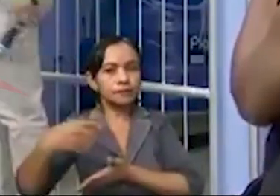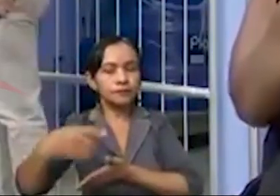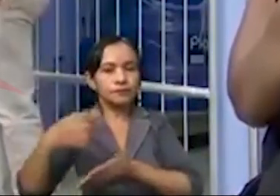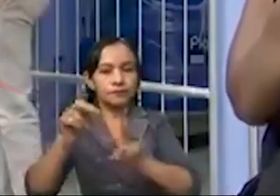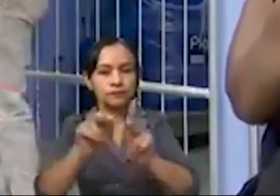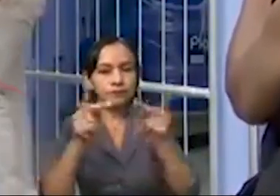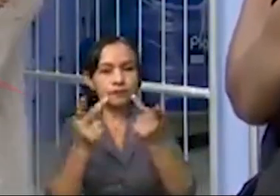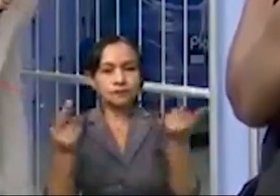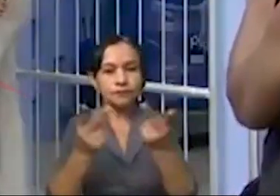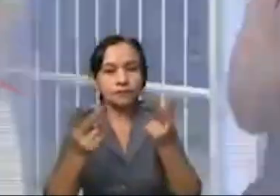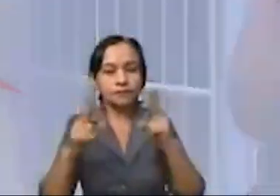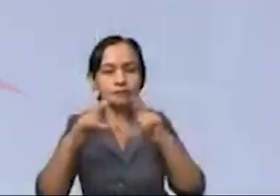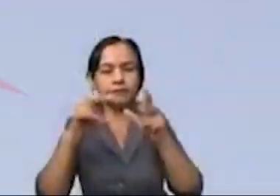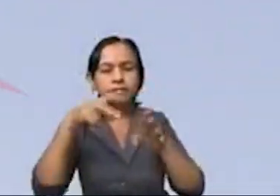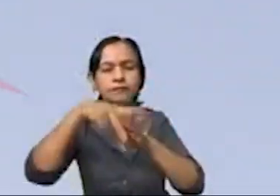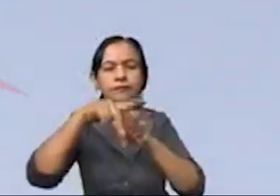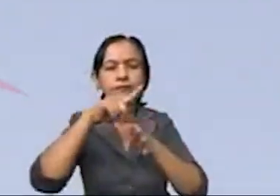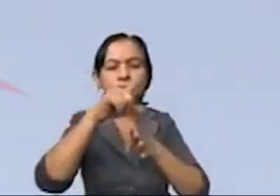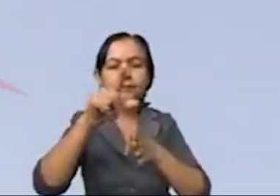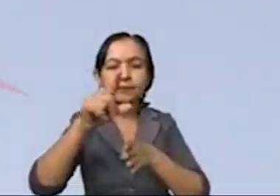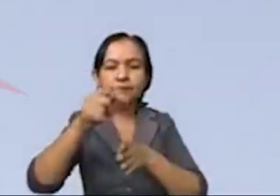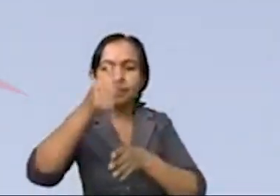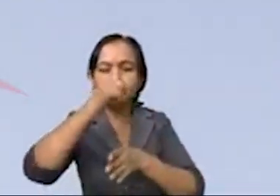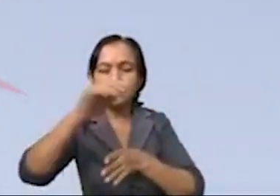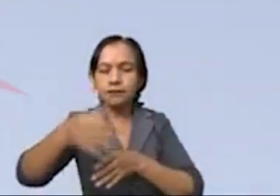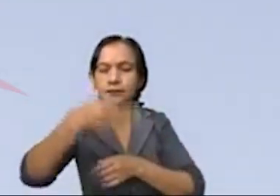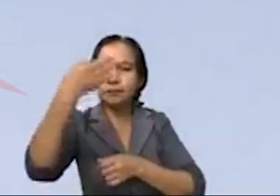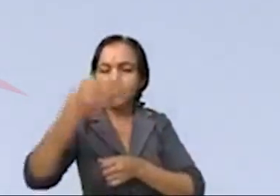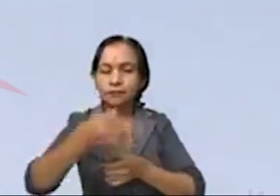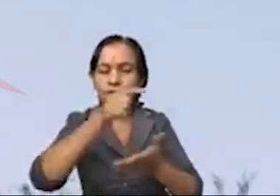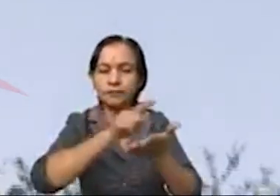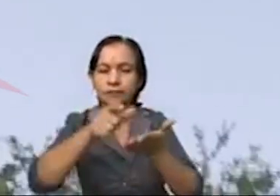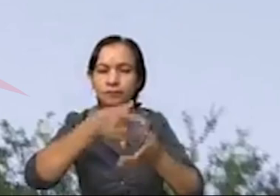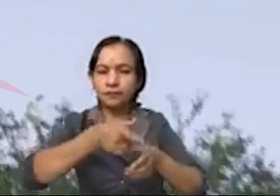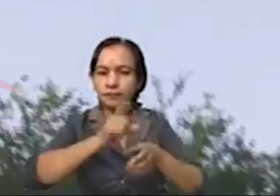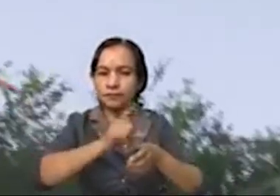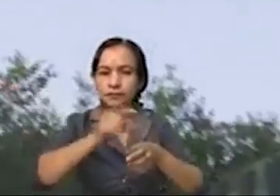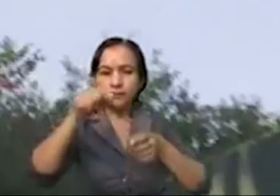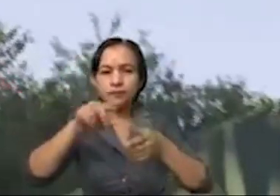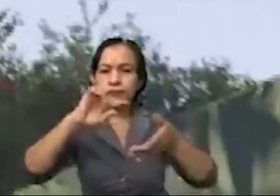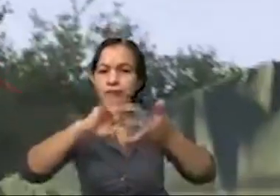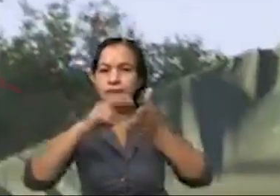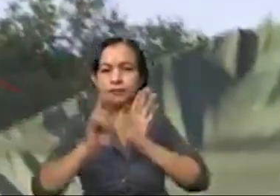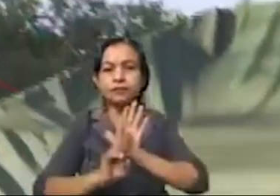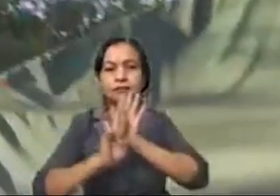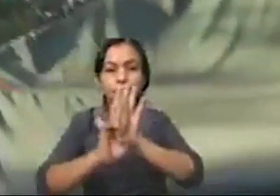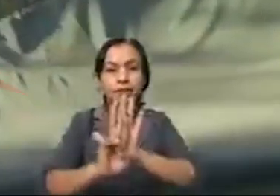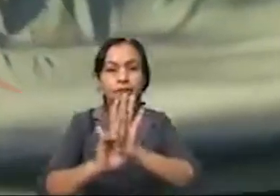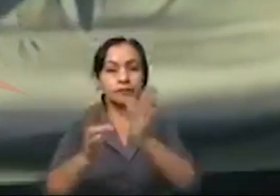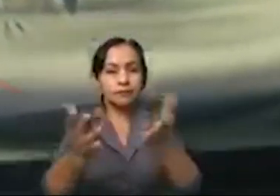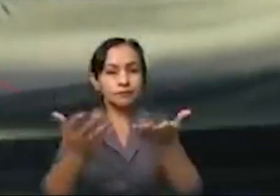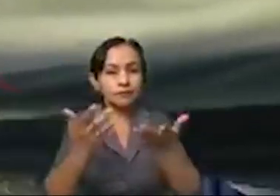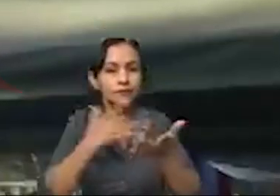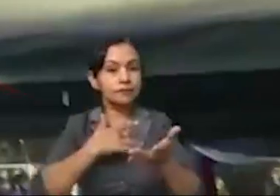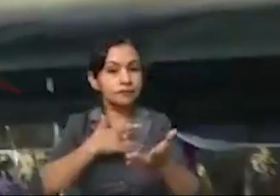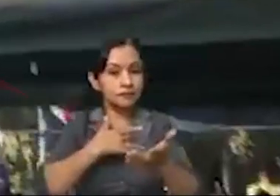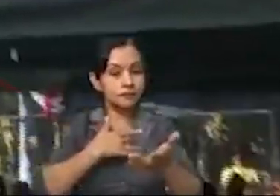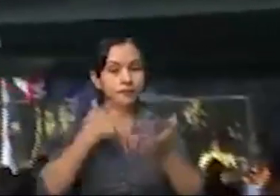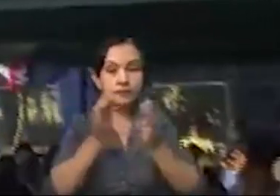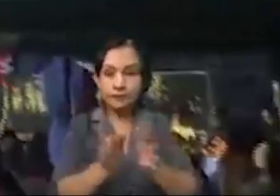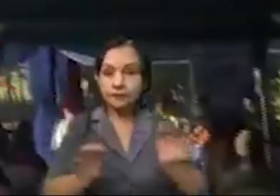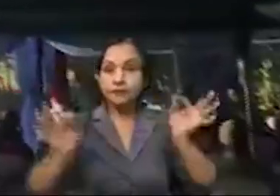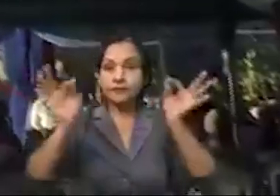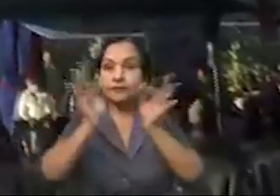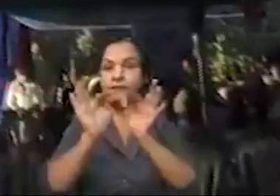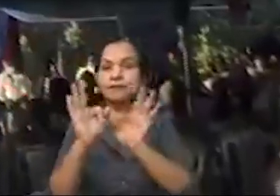si iniciaron en enero debieron haber terminado en enero contractualmente, sin embargo hay un periodo que le llamamos nosotros